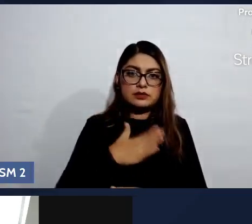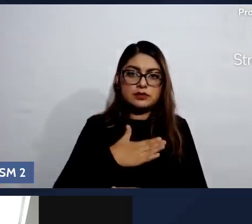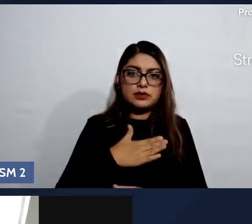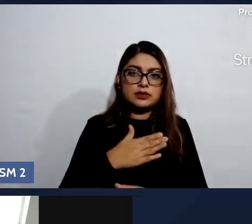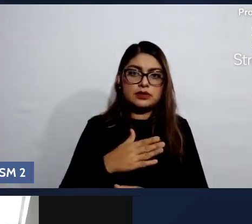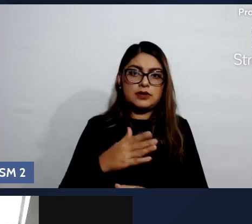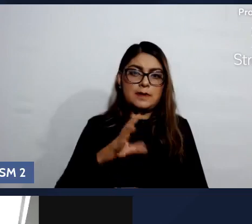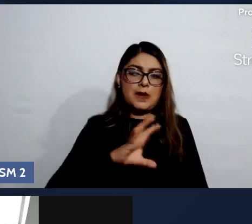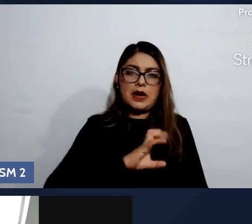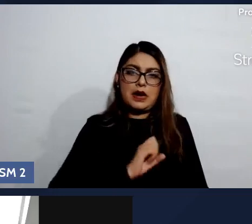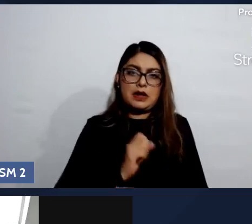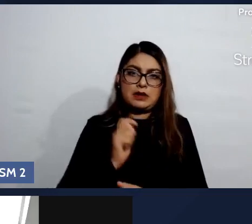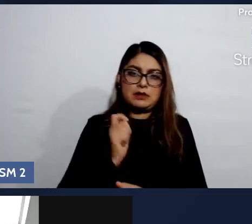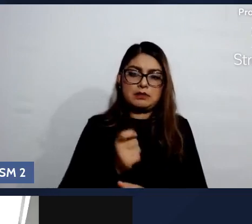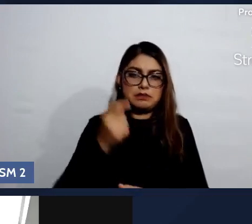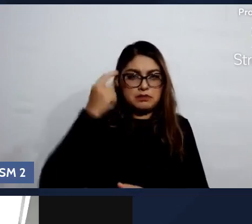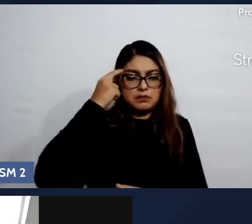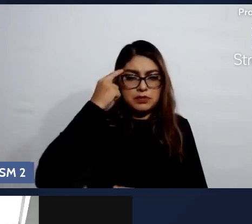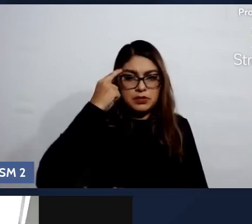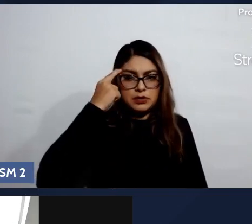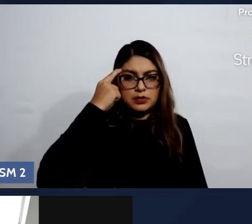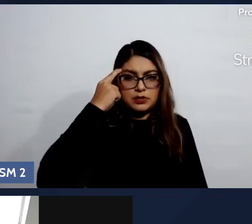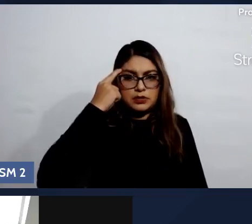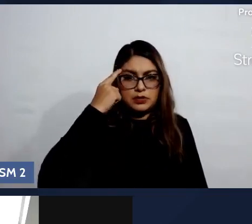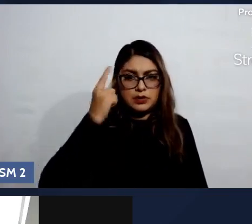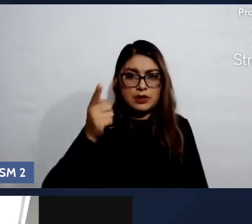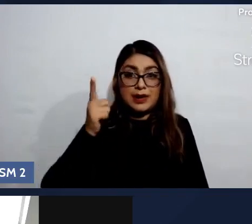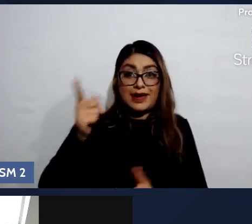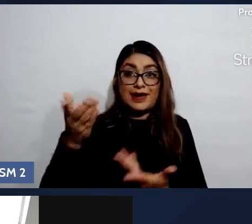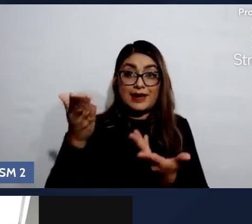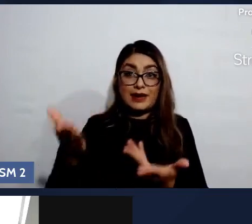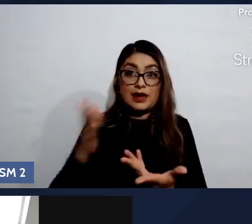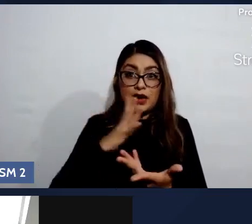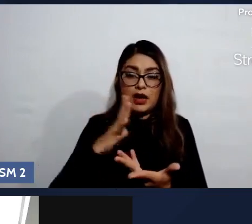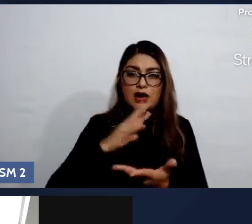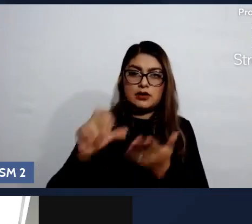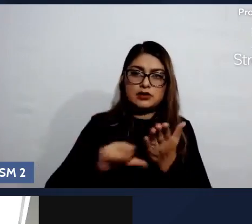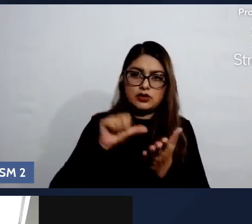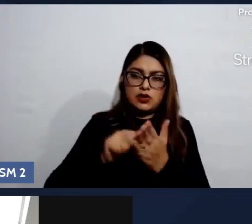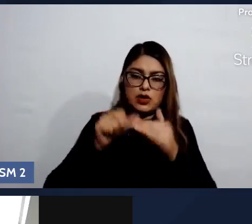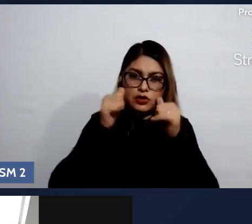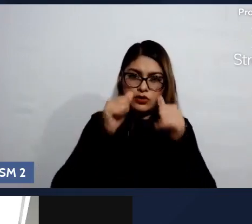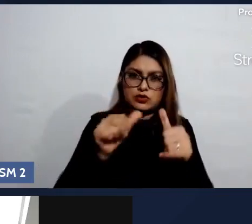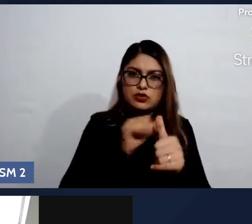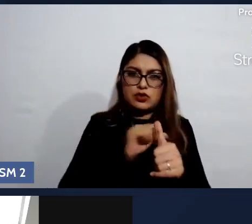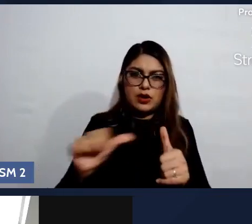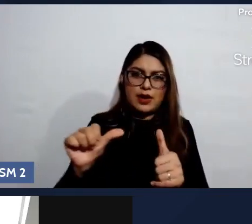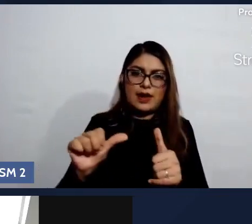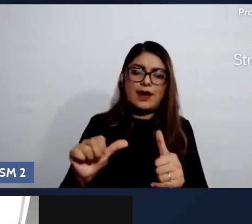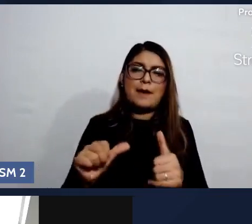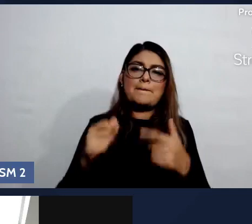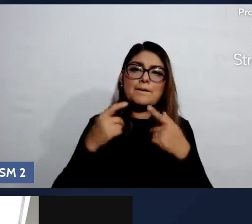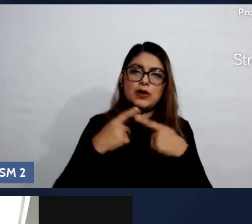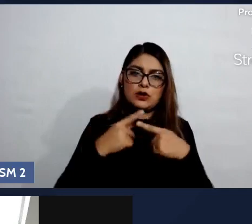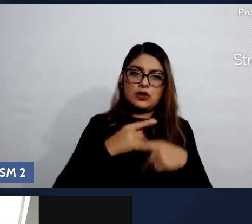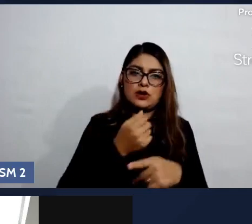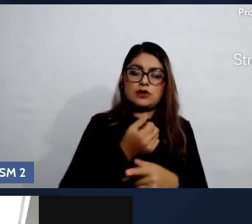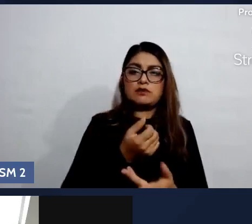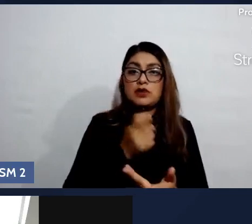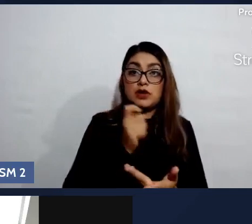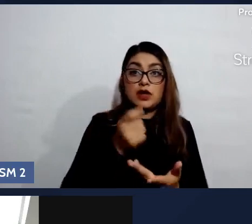Centro de Atención Primaria en Adicciones, ahora Centro Comunitario de Salud Mental y Adicciones,